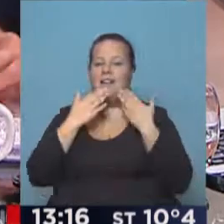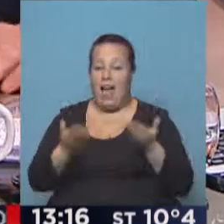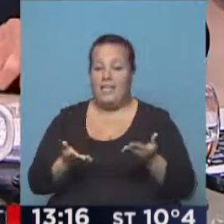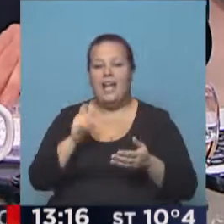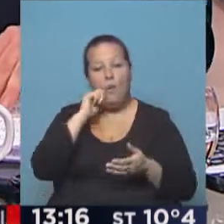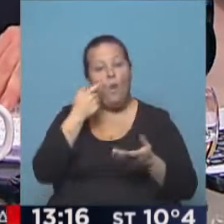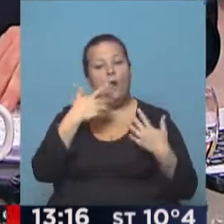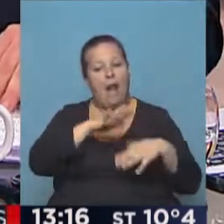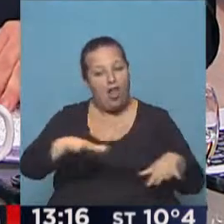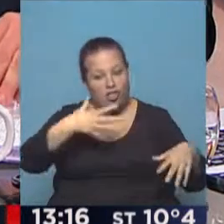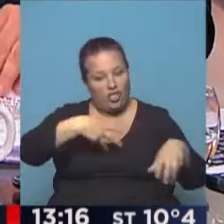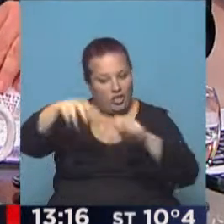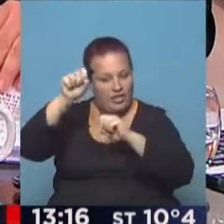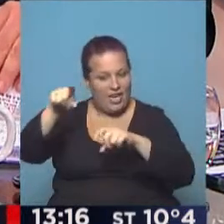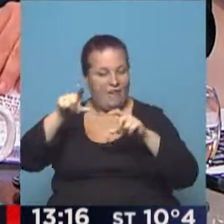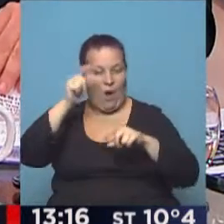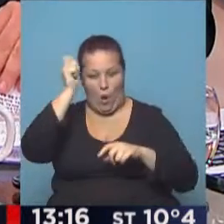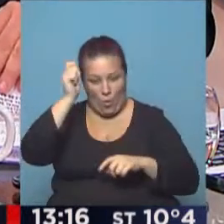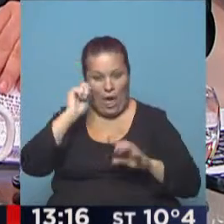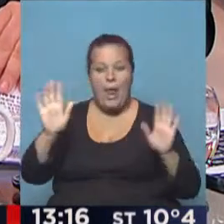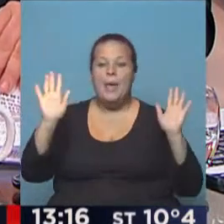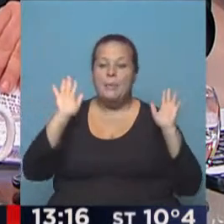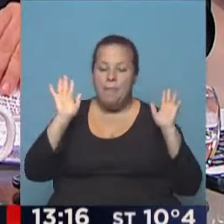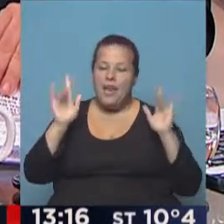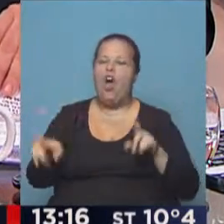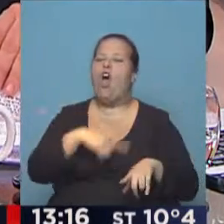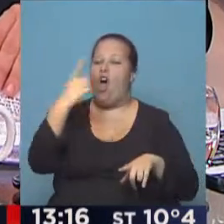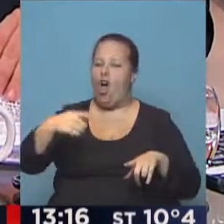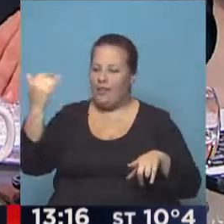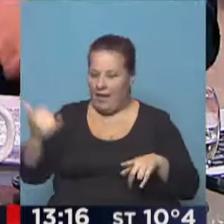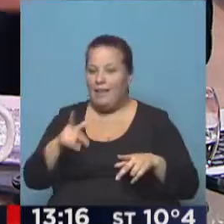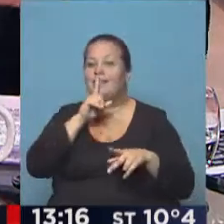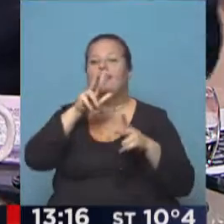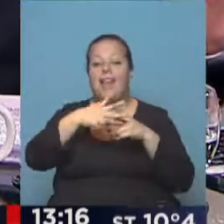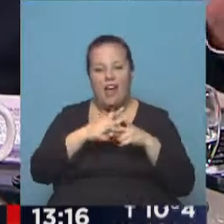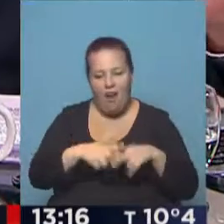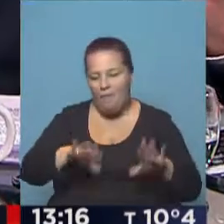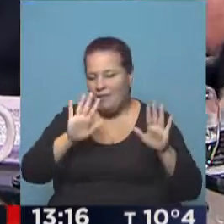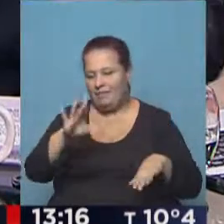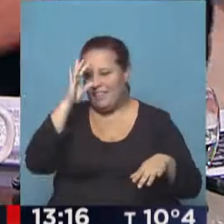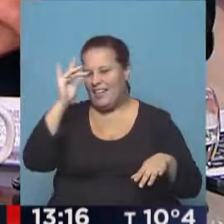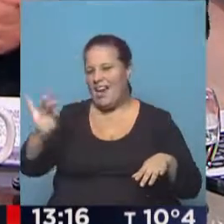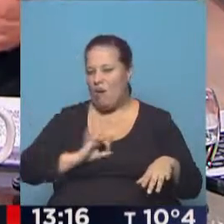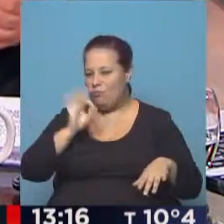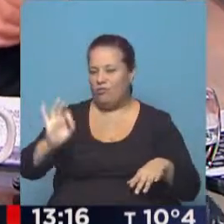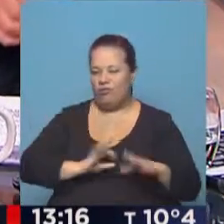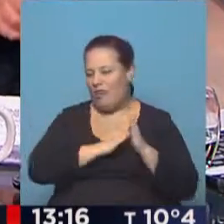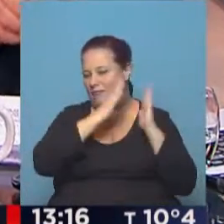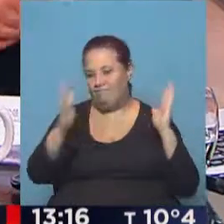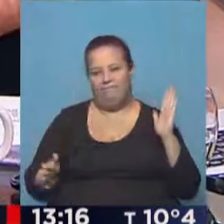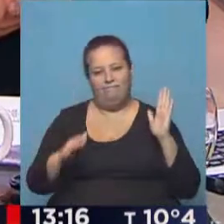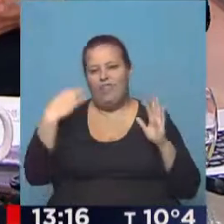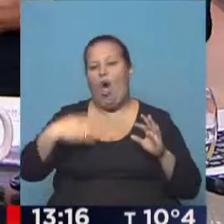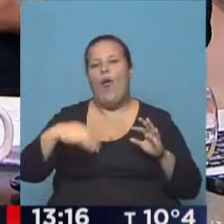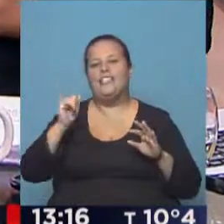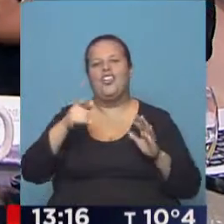Una buena propuesta para llevar a los chicos también ahí a la rural, pero hay otras. Y Tecnópolis viene siendo desde hace algunos años un paseo